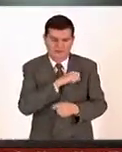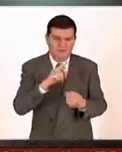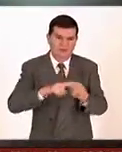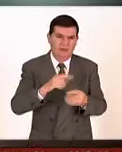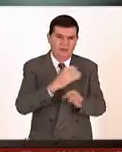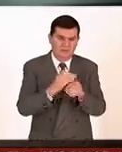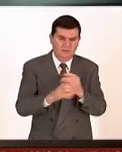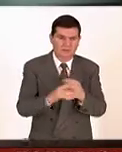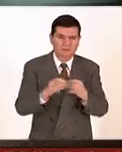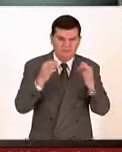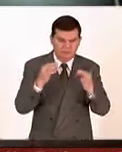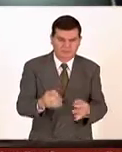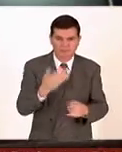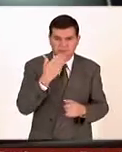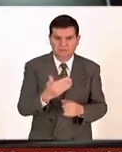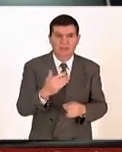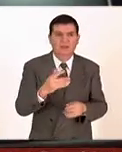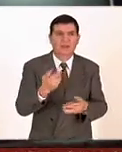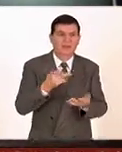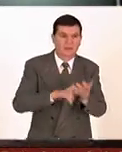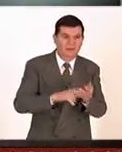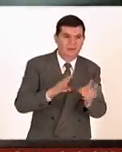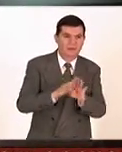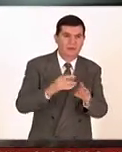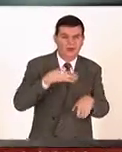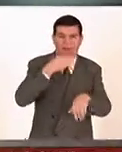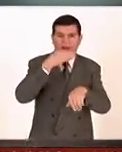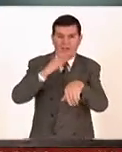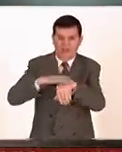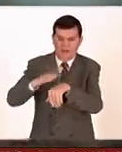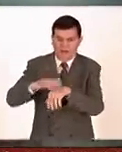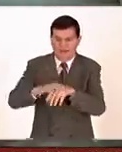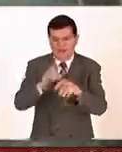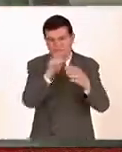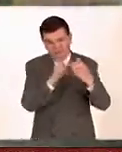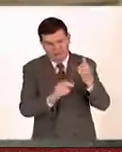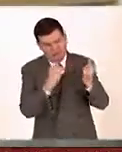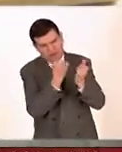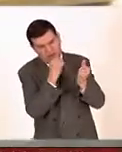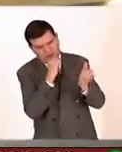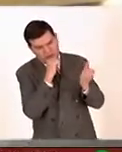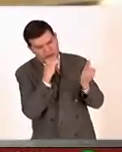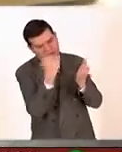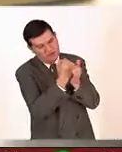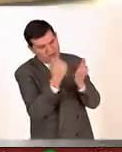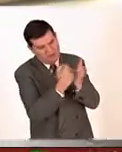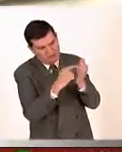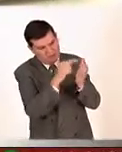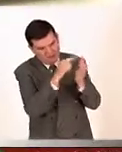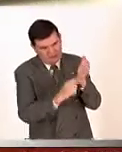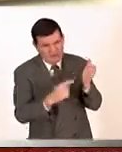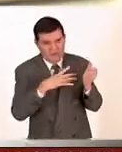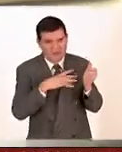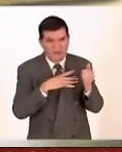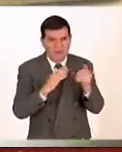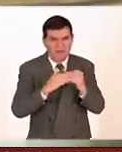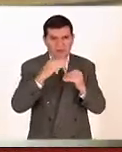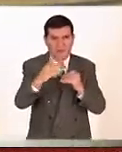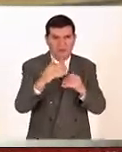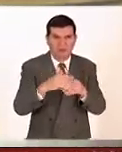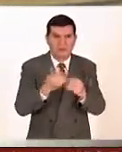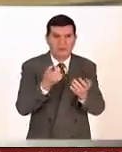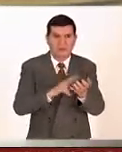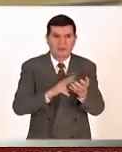efectivas. Por un lado hemos puesto advertencias en las cajetillas de cigarrillos. Hemos incrementado el precio